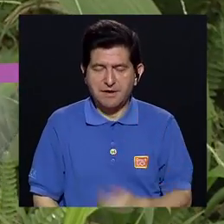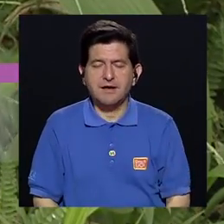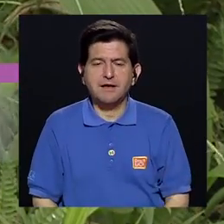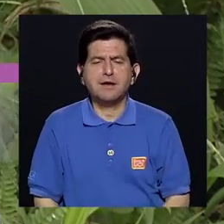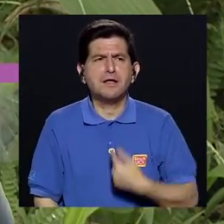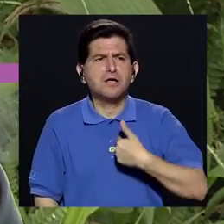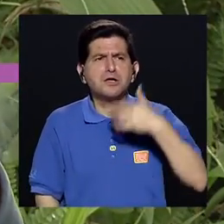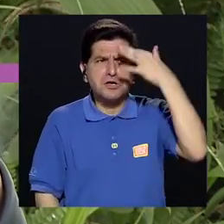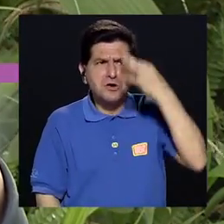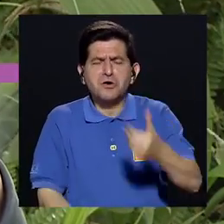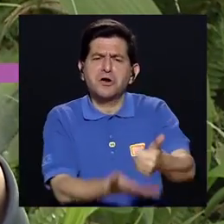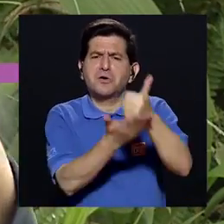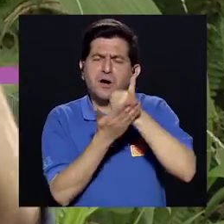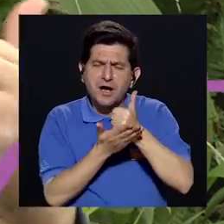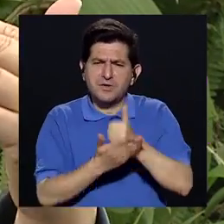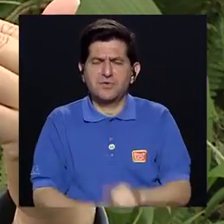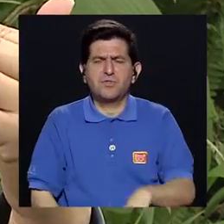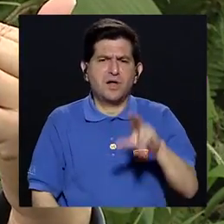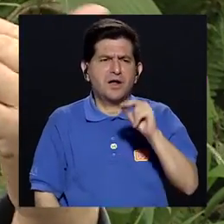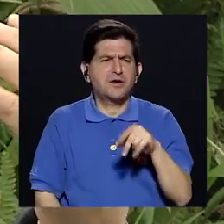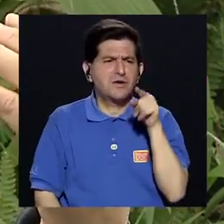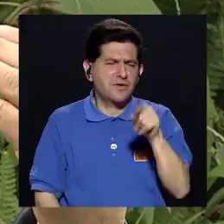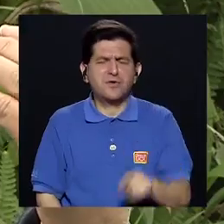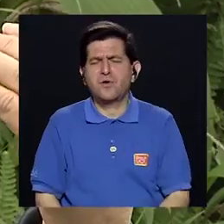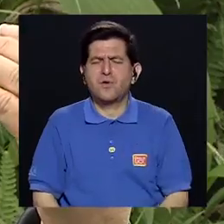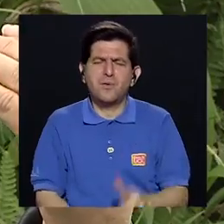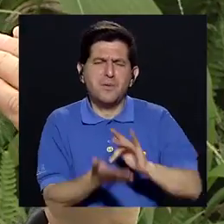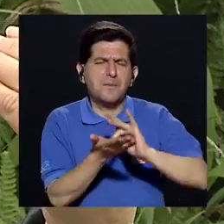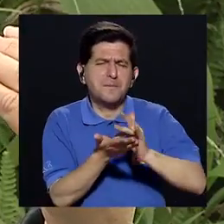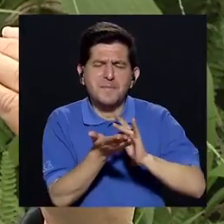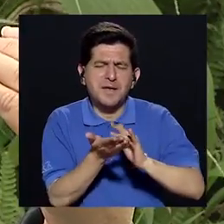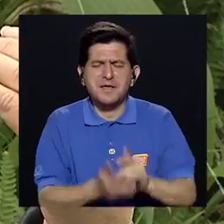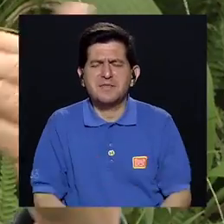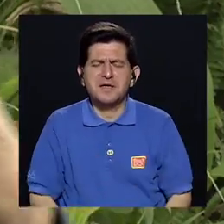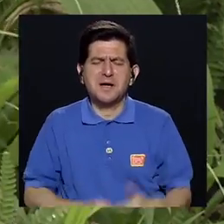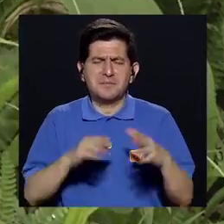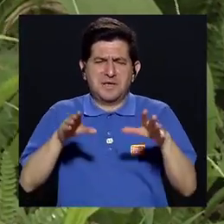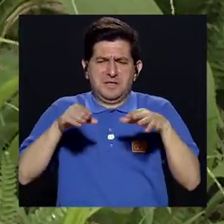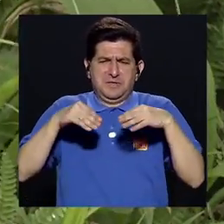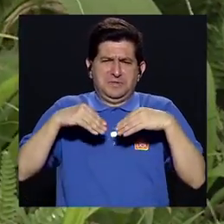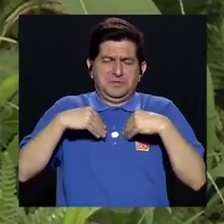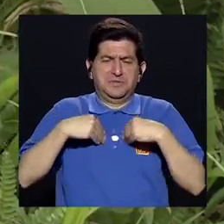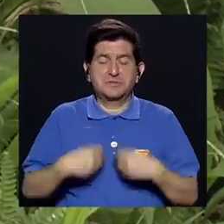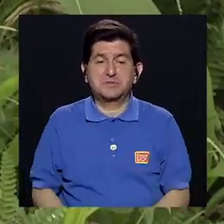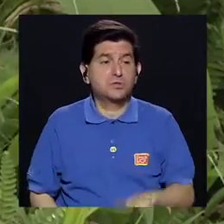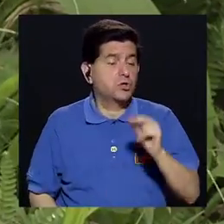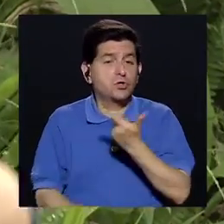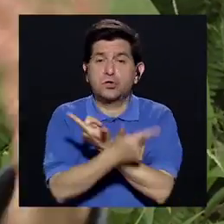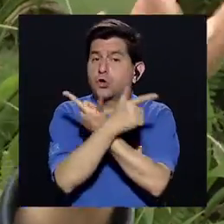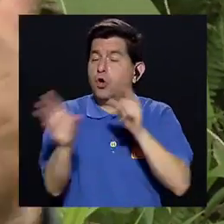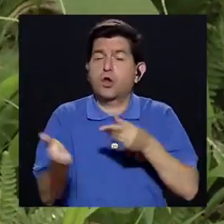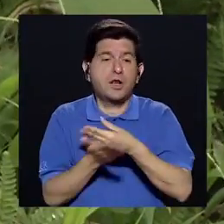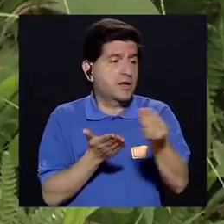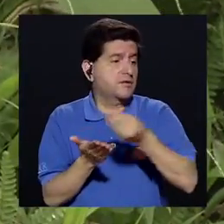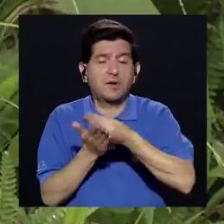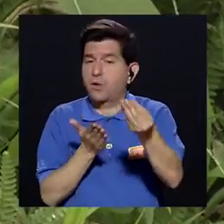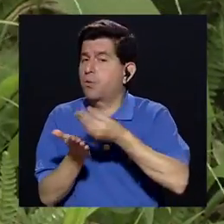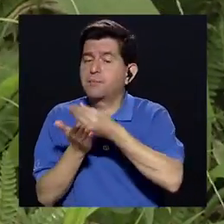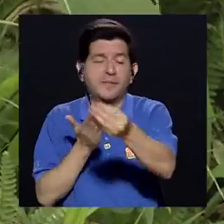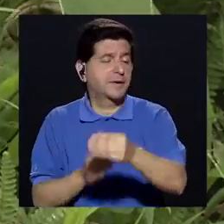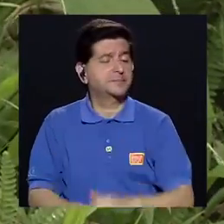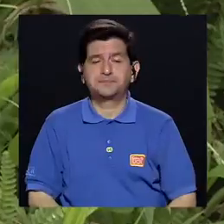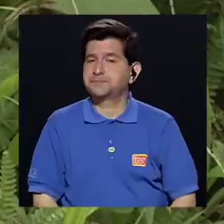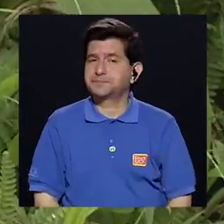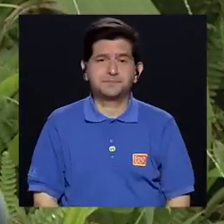Entonces eso nos ha ayudado Creo yo A que no haya Mucha resistencia A los medicamentos Porque no los pueden estar Comprando a la libre En cualquier lugar